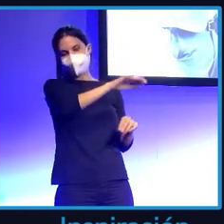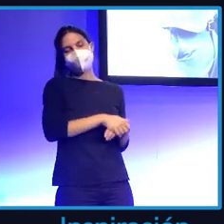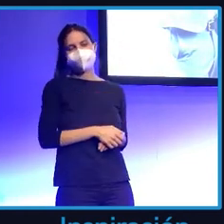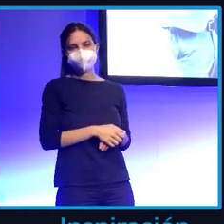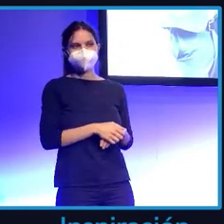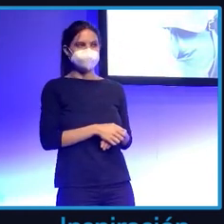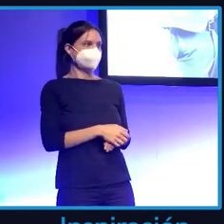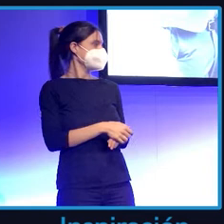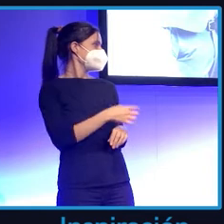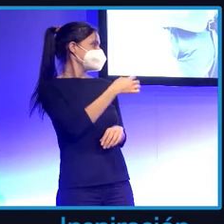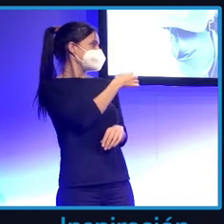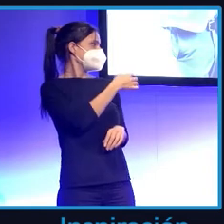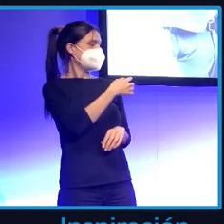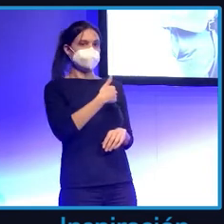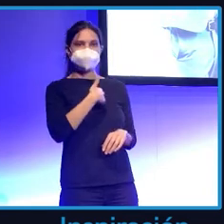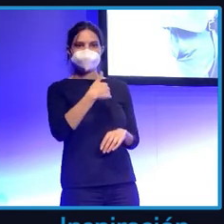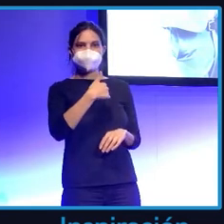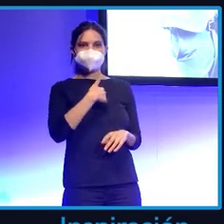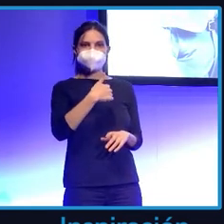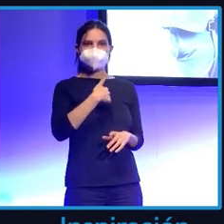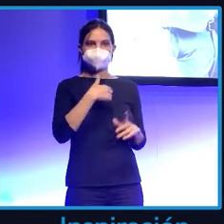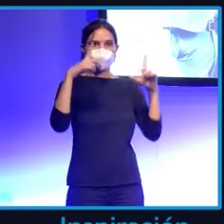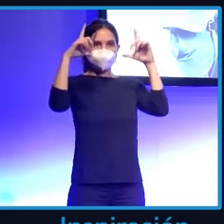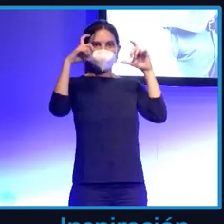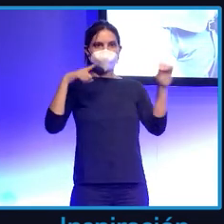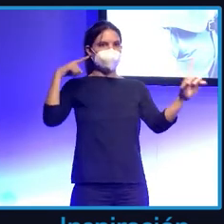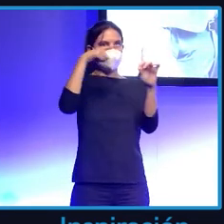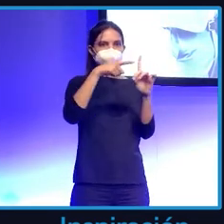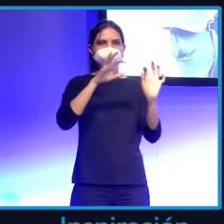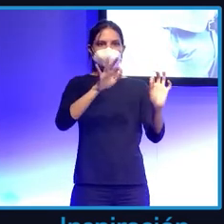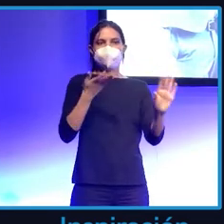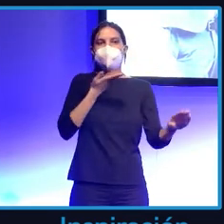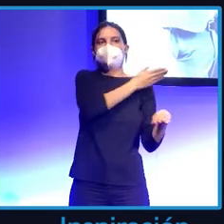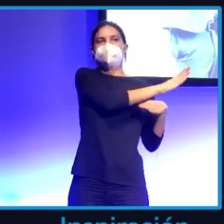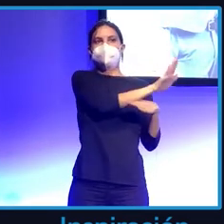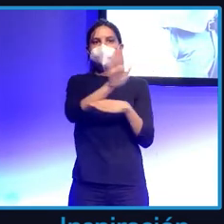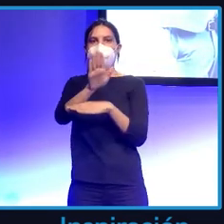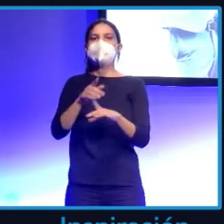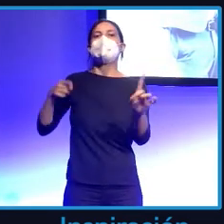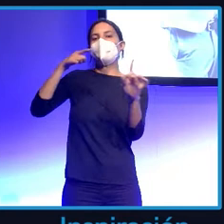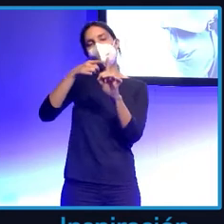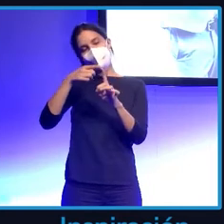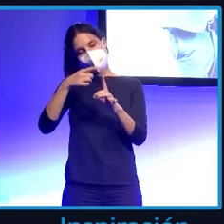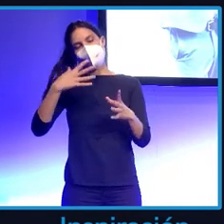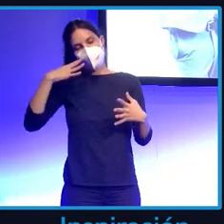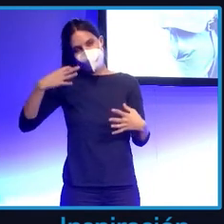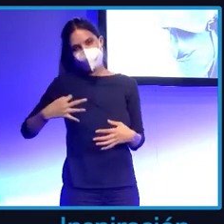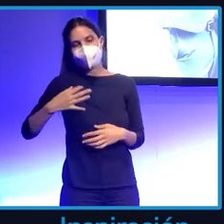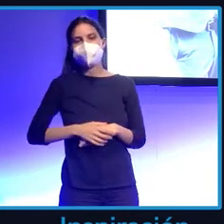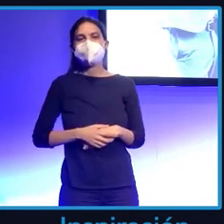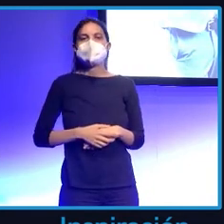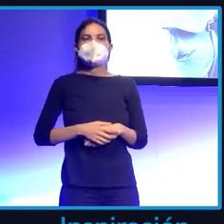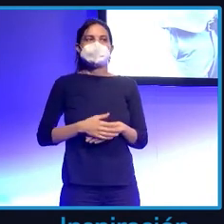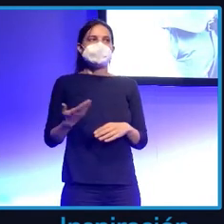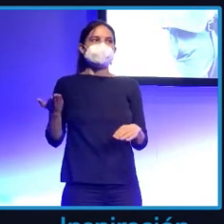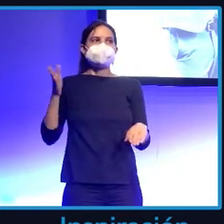ese es el único objetivo que tenía con mi charla, digo, la sesión de fotos ha tenido que servir para algo. El objetivo de esta charla es enseñaros un poco